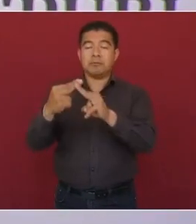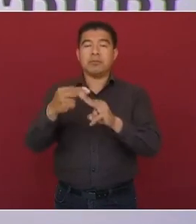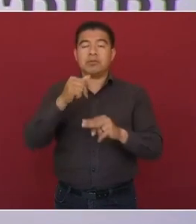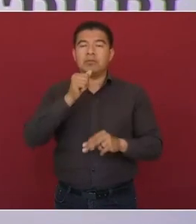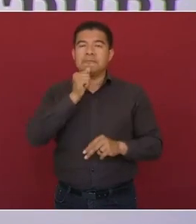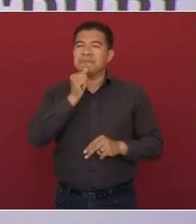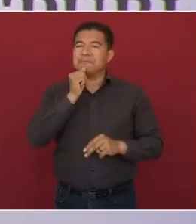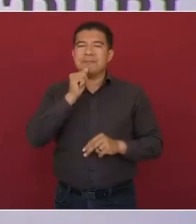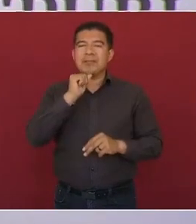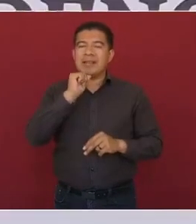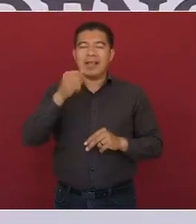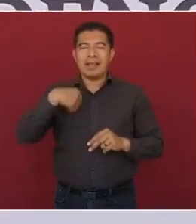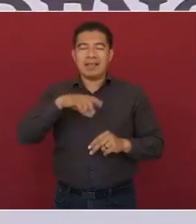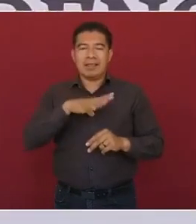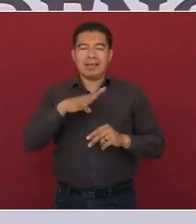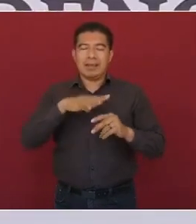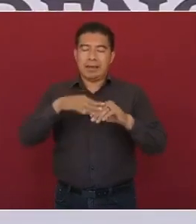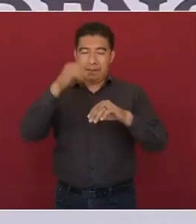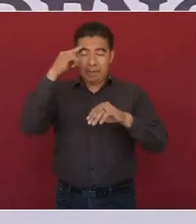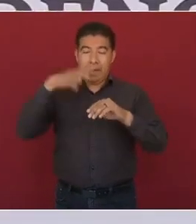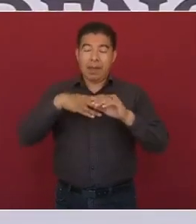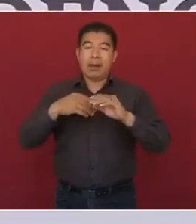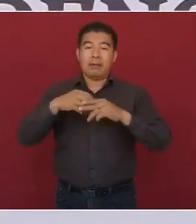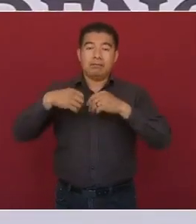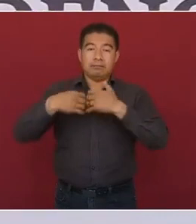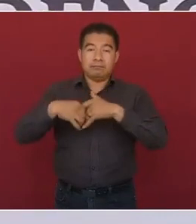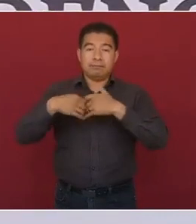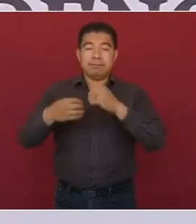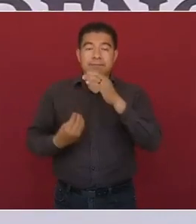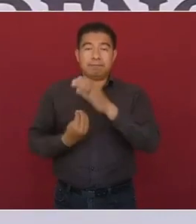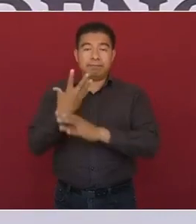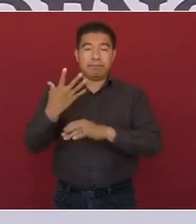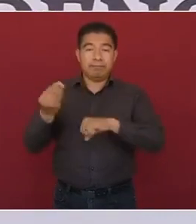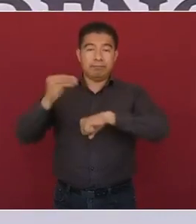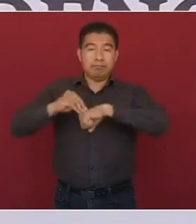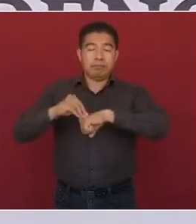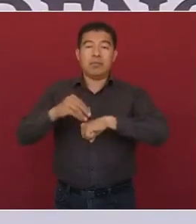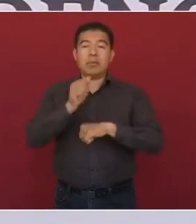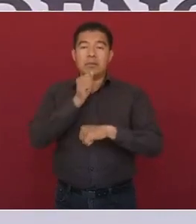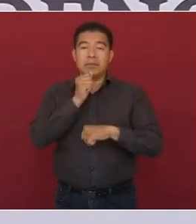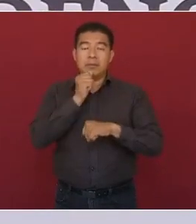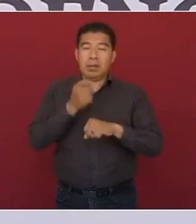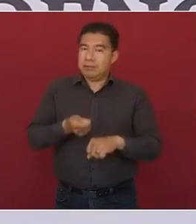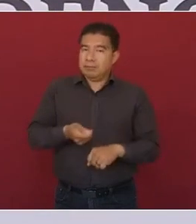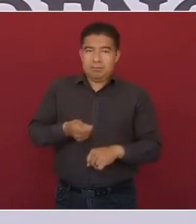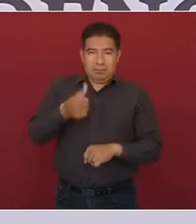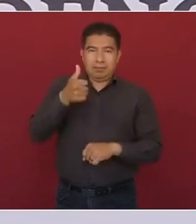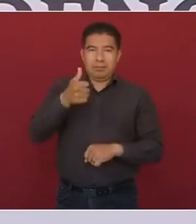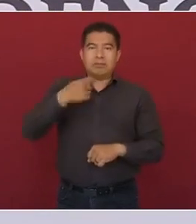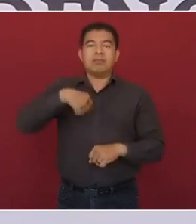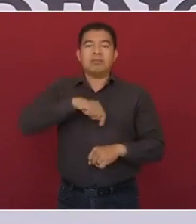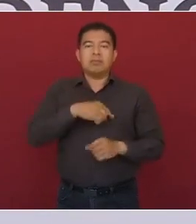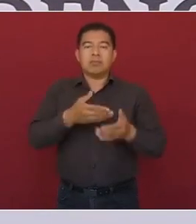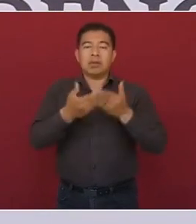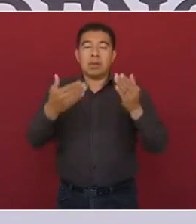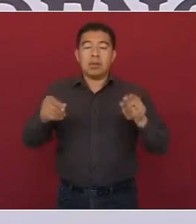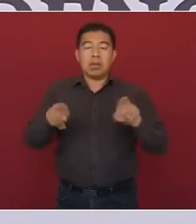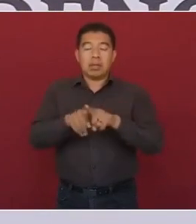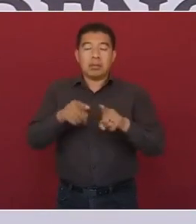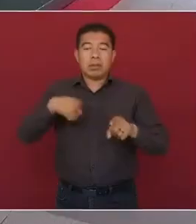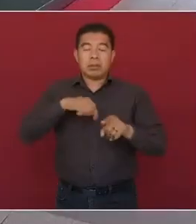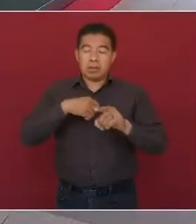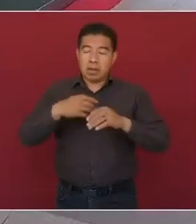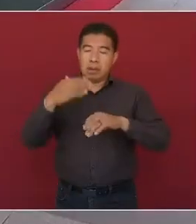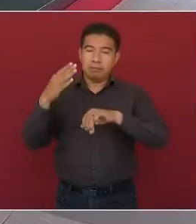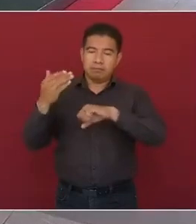logrando el anhelo y sueño de los mexicanos, con el que incrementaremos la elaboración de